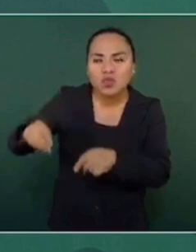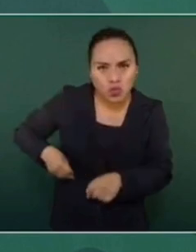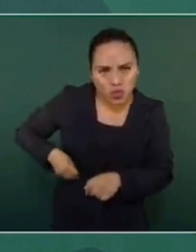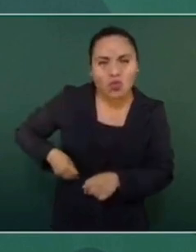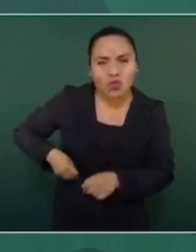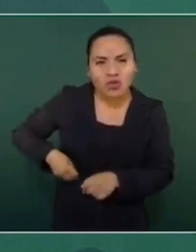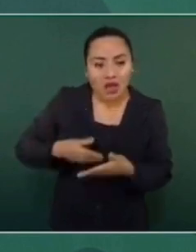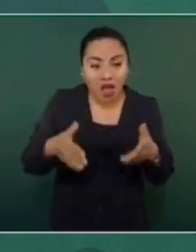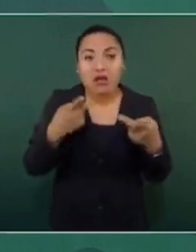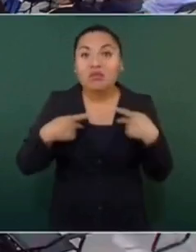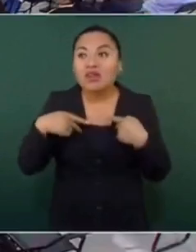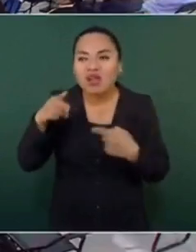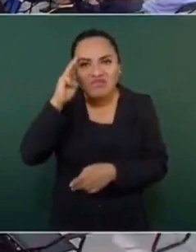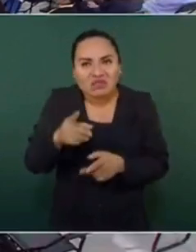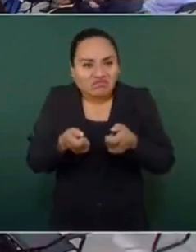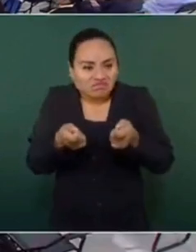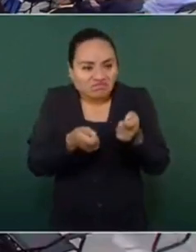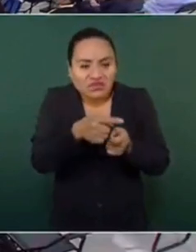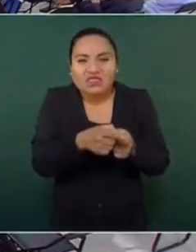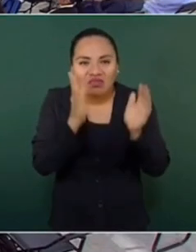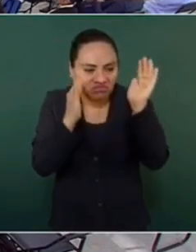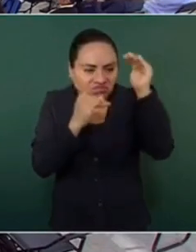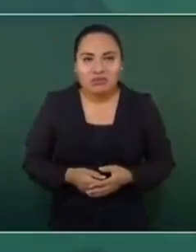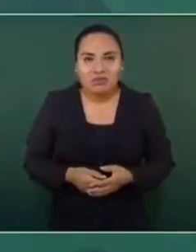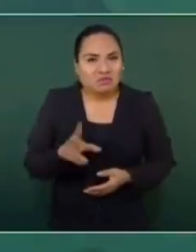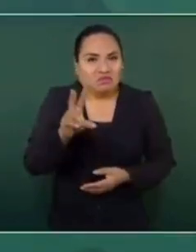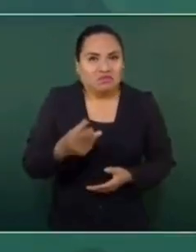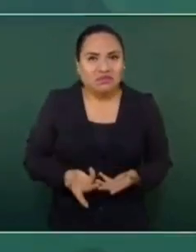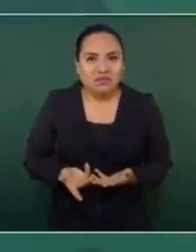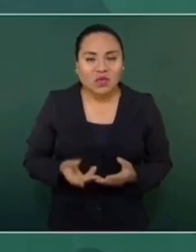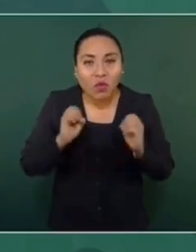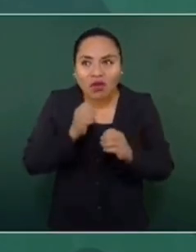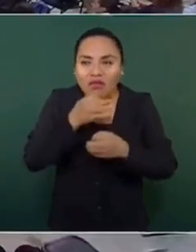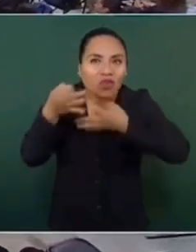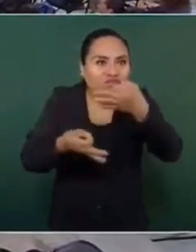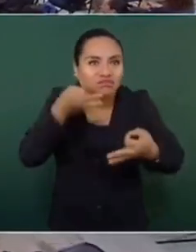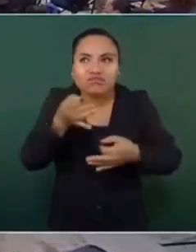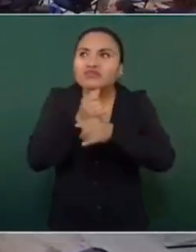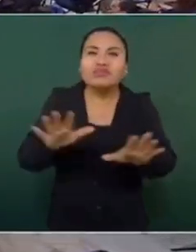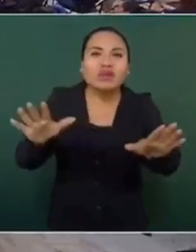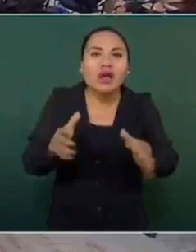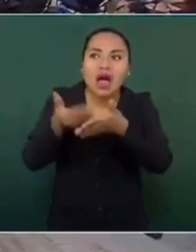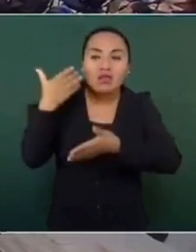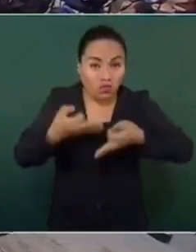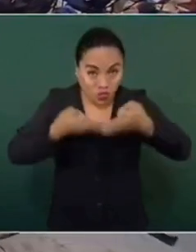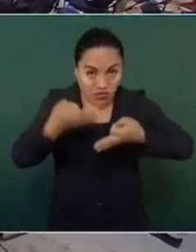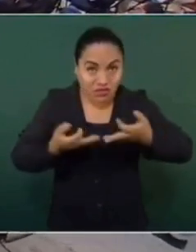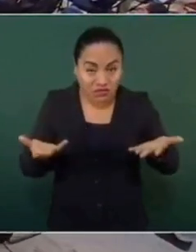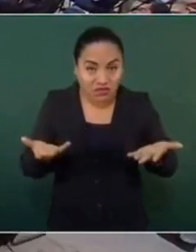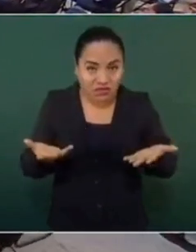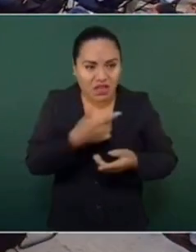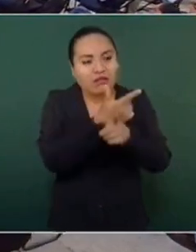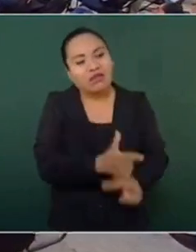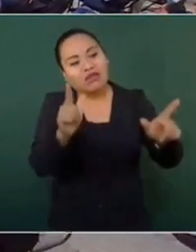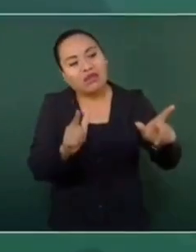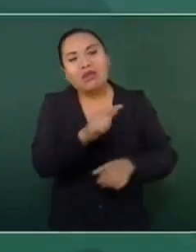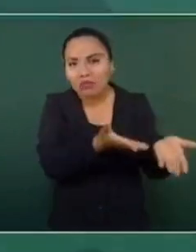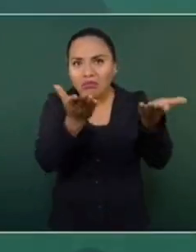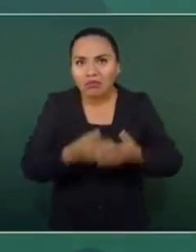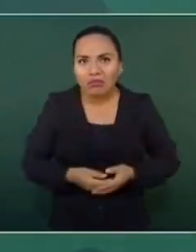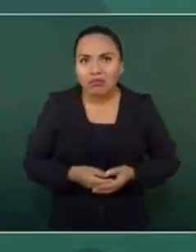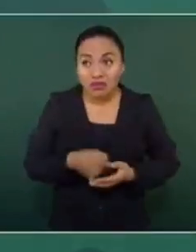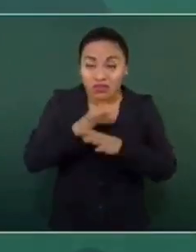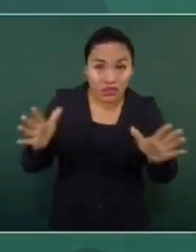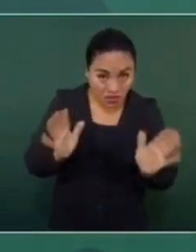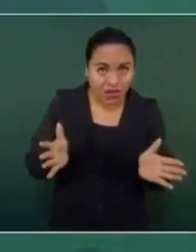el movimiento conservador se opusieron a que se castigaran los responsables? ¿Hubieron desplegados cuando el Poder Judicial dejó en libertad a Caro Quintero?